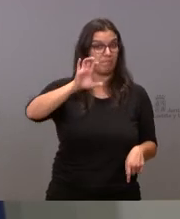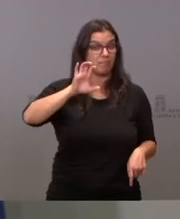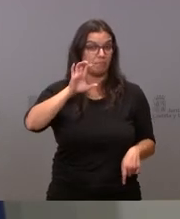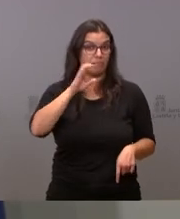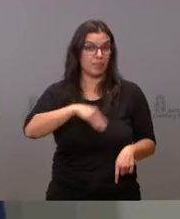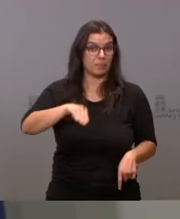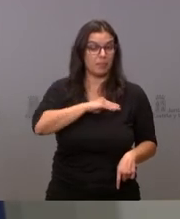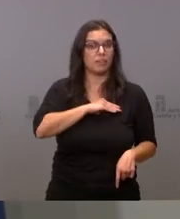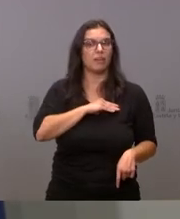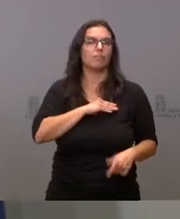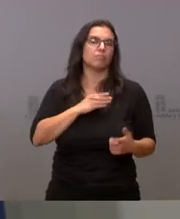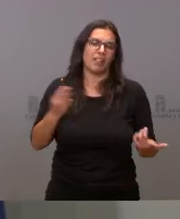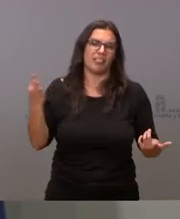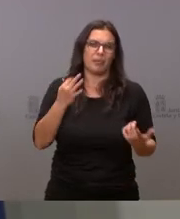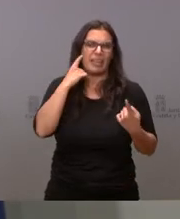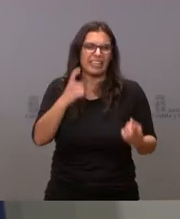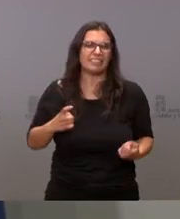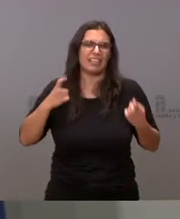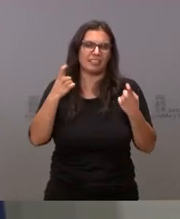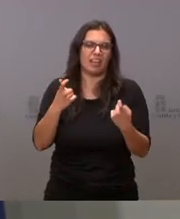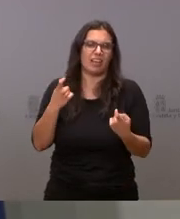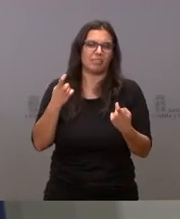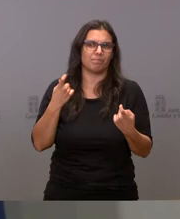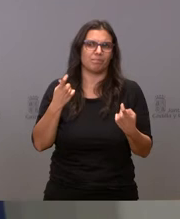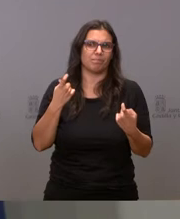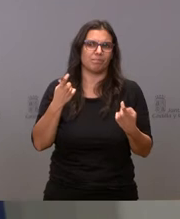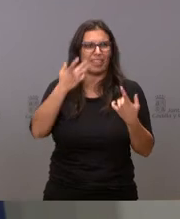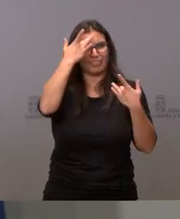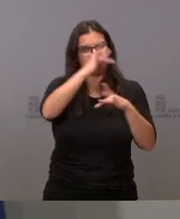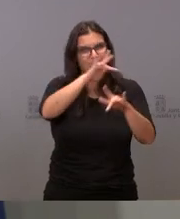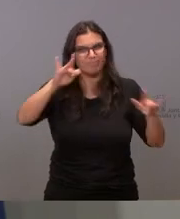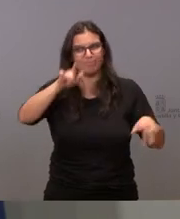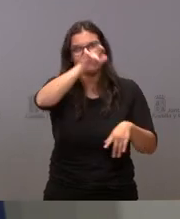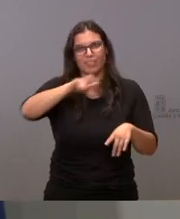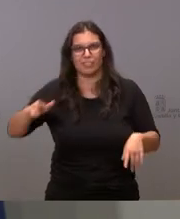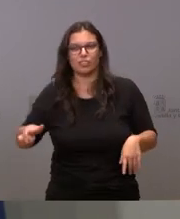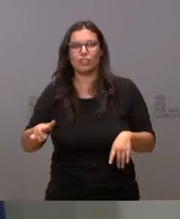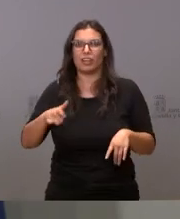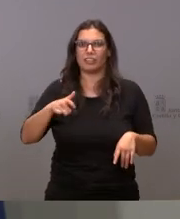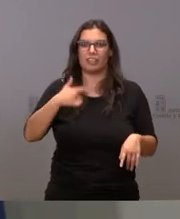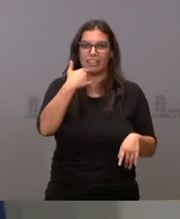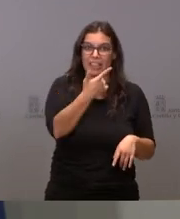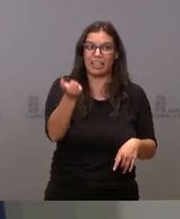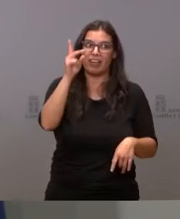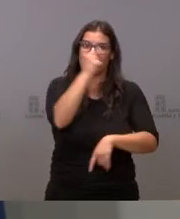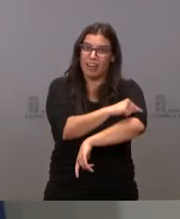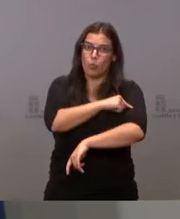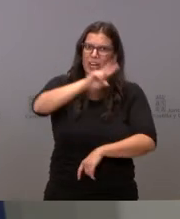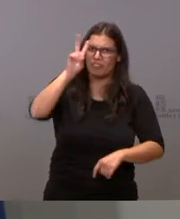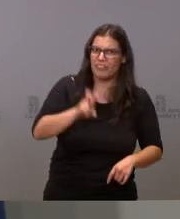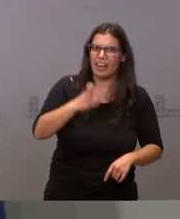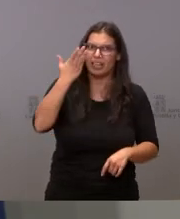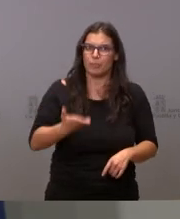buen español es intentar concienciar a la población de la utilidad de la vacuna para